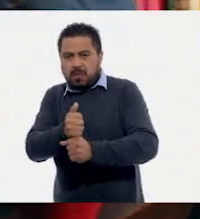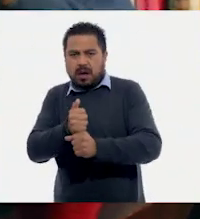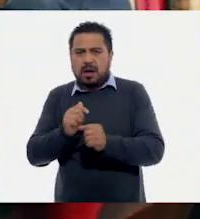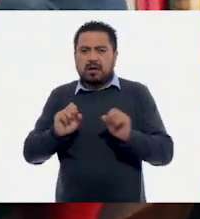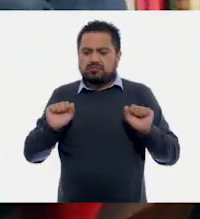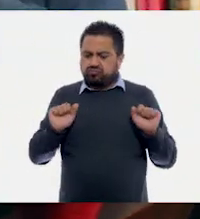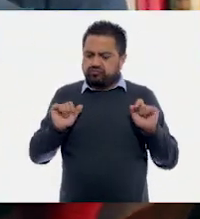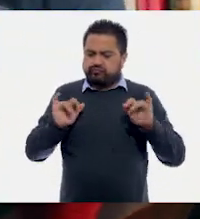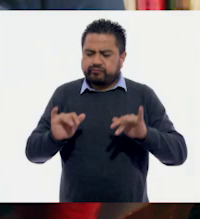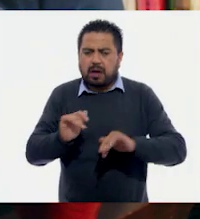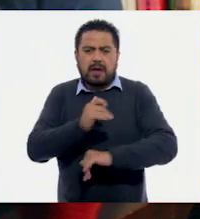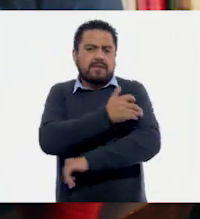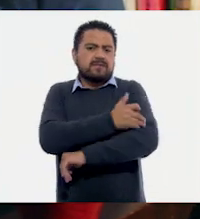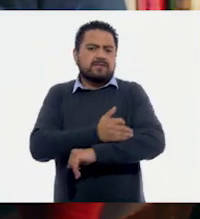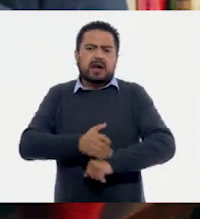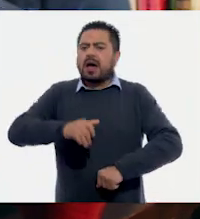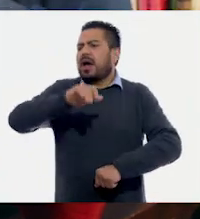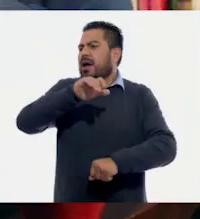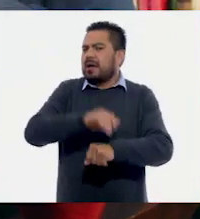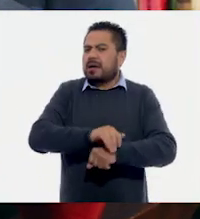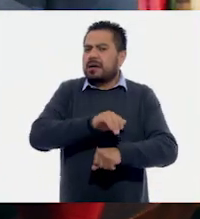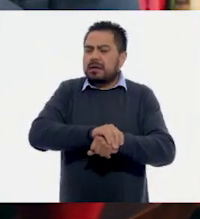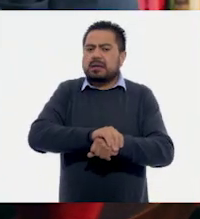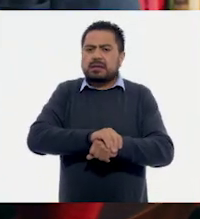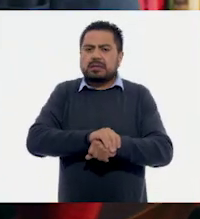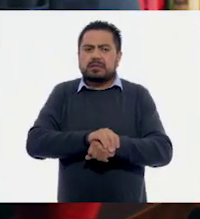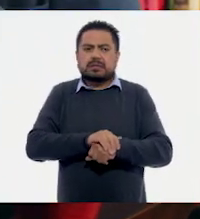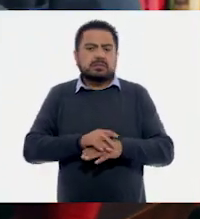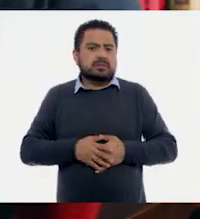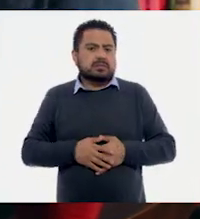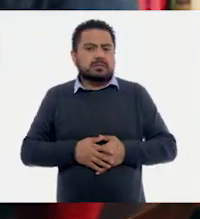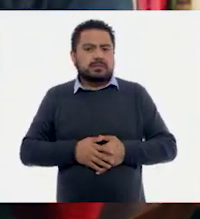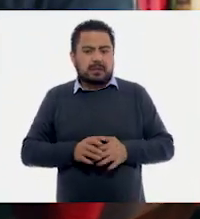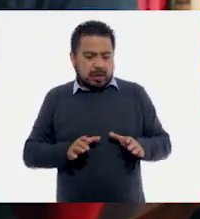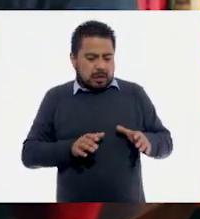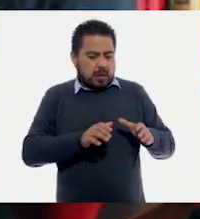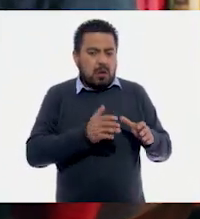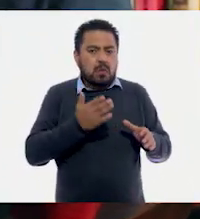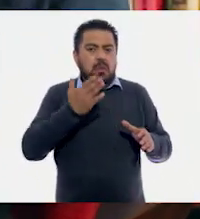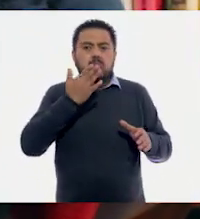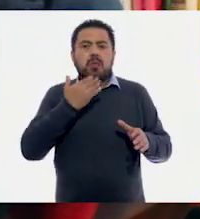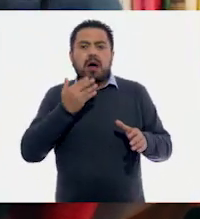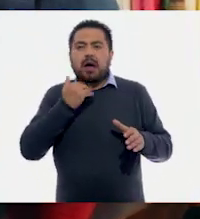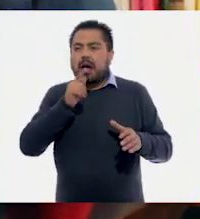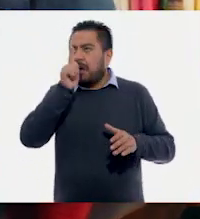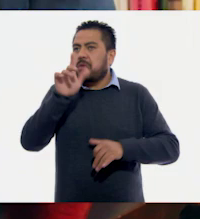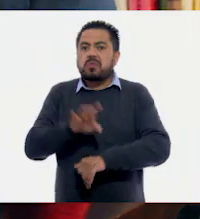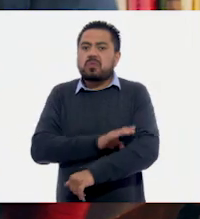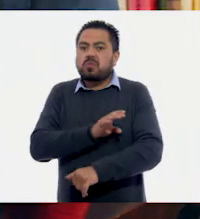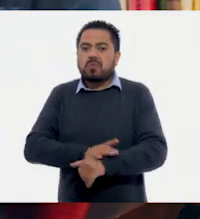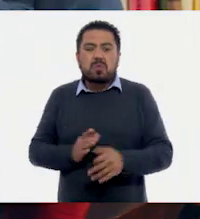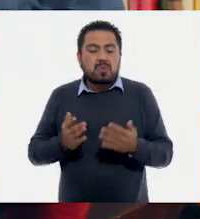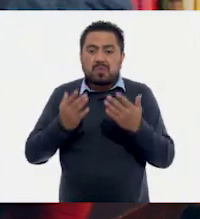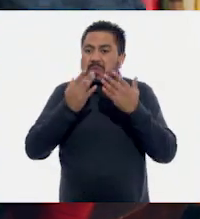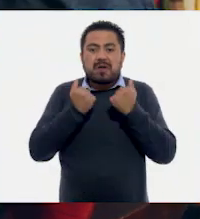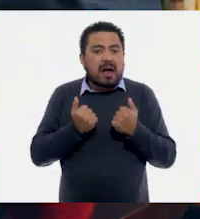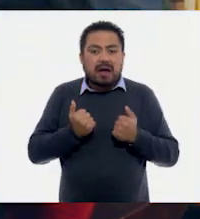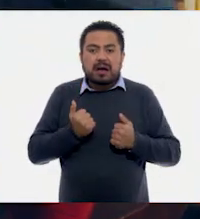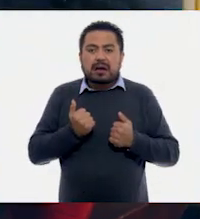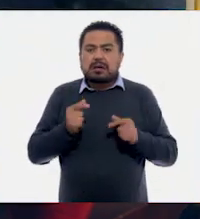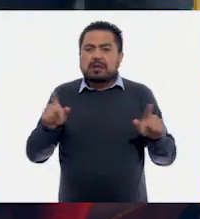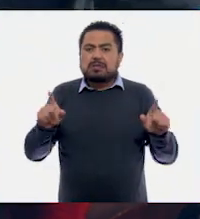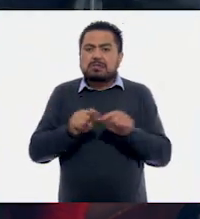reunían familiares y amigos. Era una parte donde no llegaba la luz eléctrica y